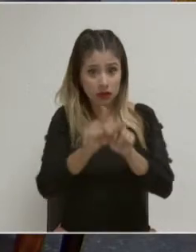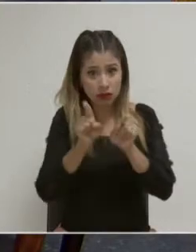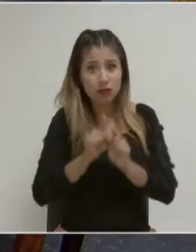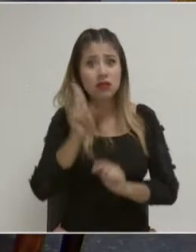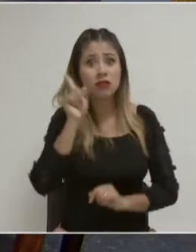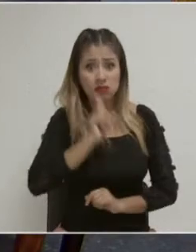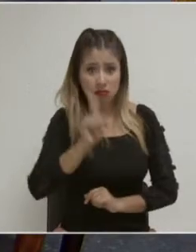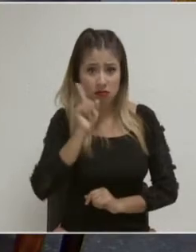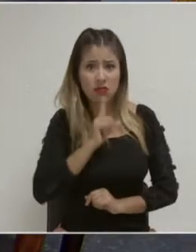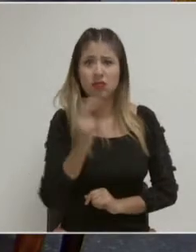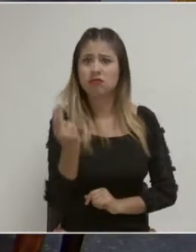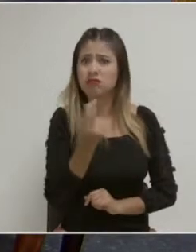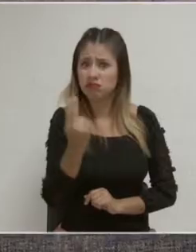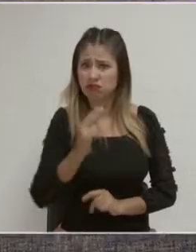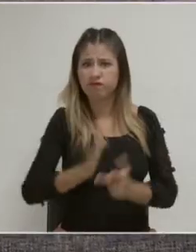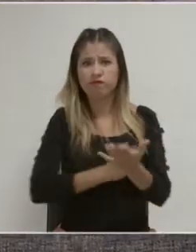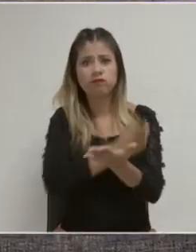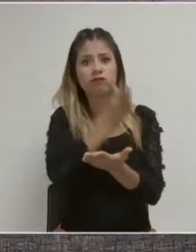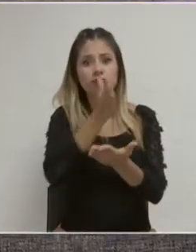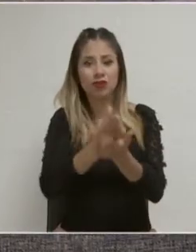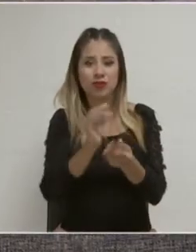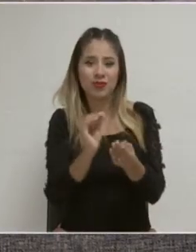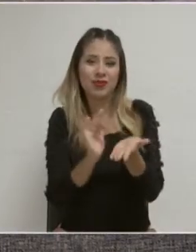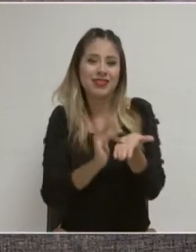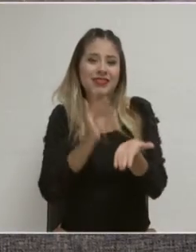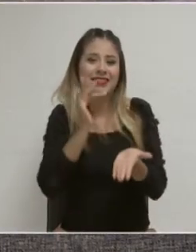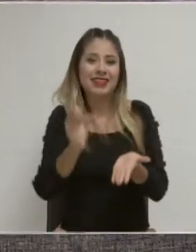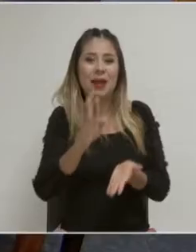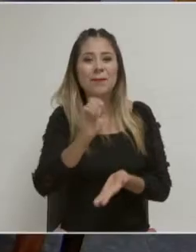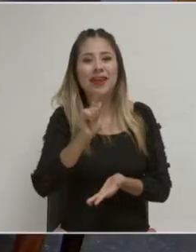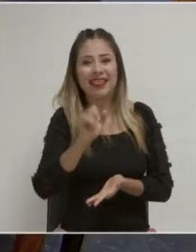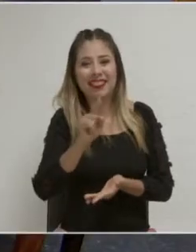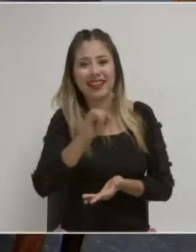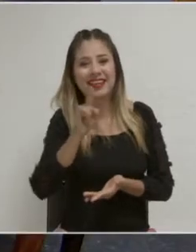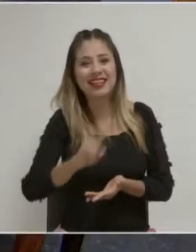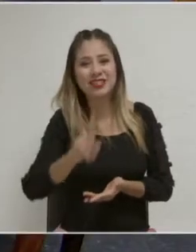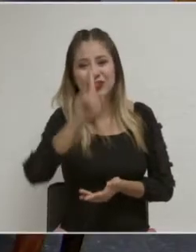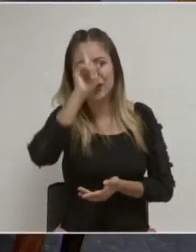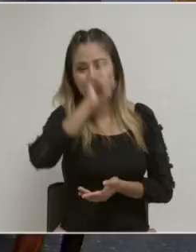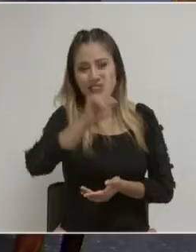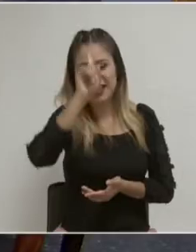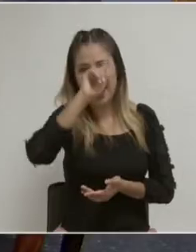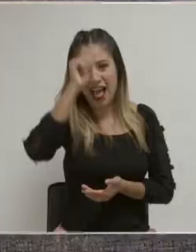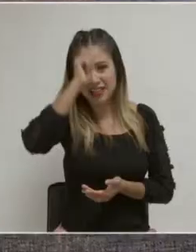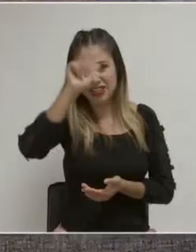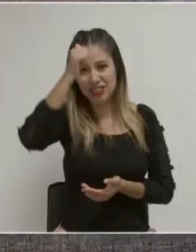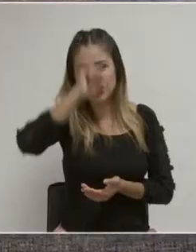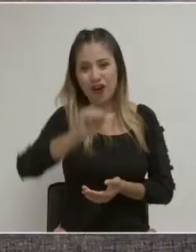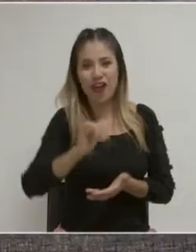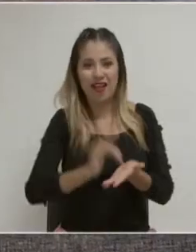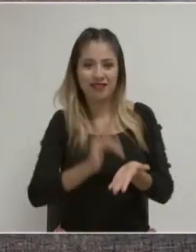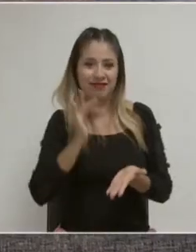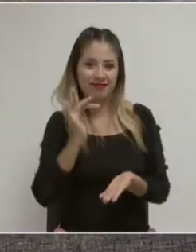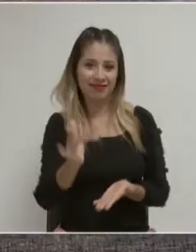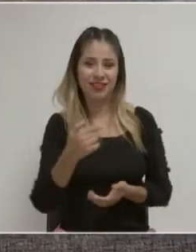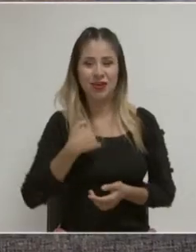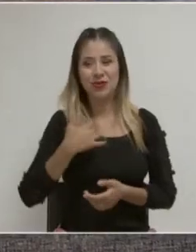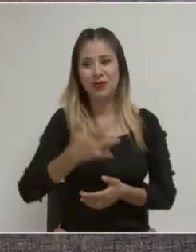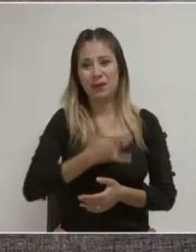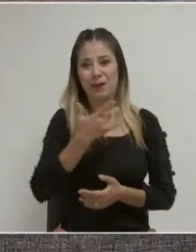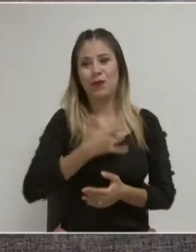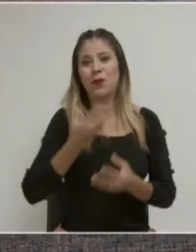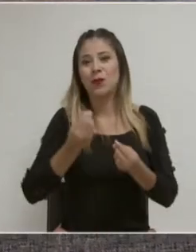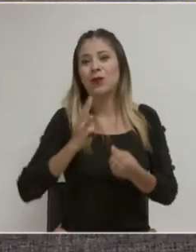mujeres tenemos que incidir. Muchísimas gracias, consejera Beatriz Rangel, por estar con nosotros esta mañana. Al contrario, Trina, me siento sumamente honrada